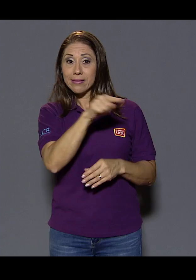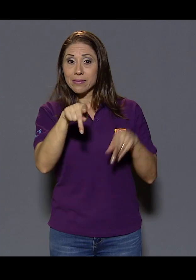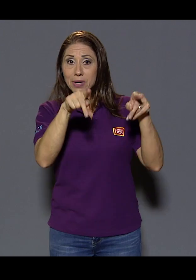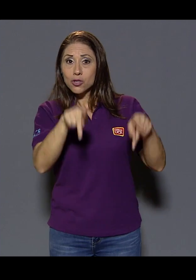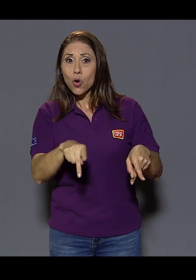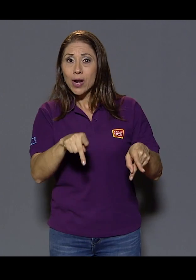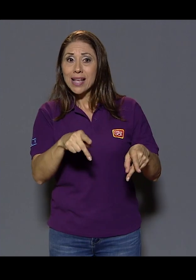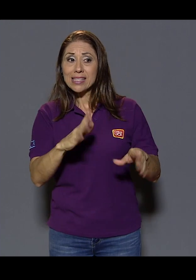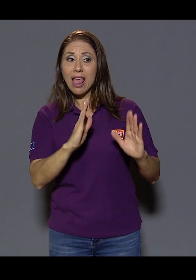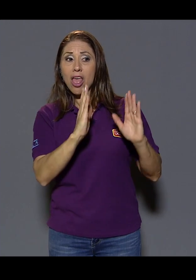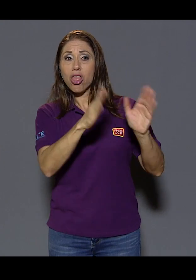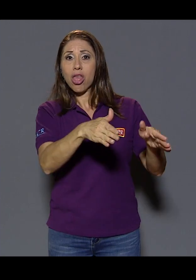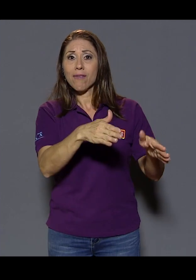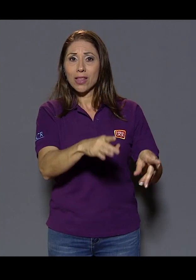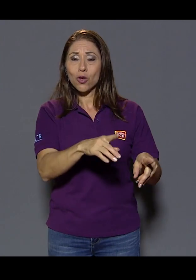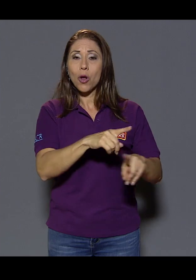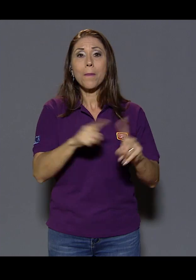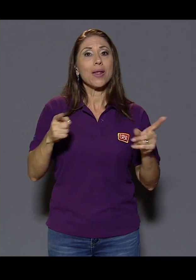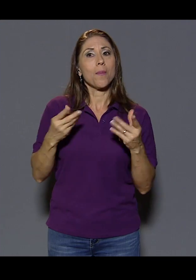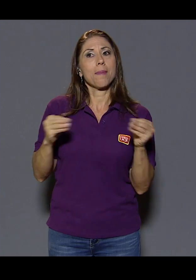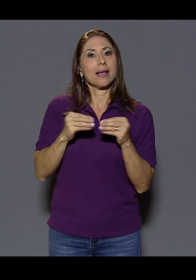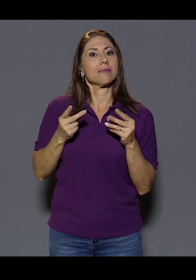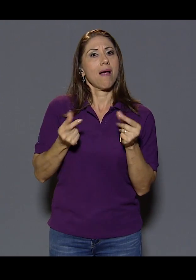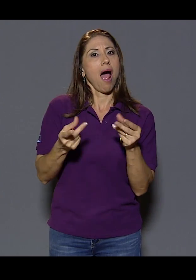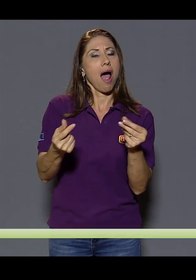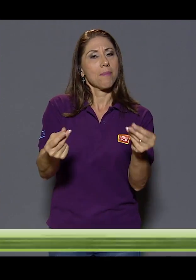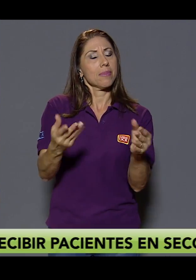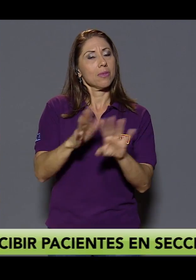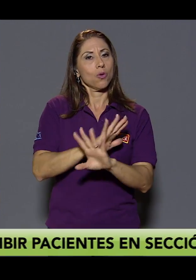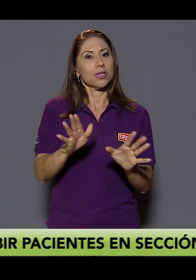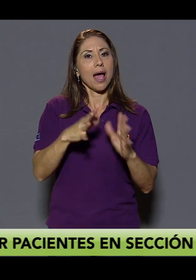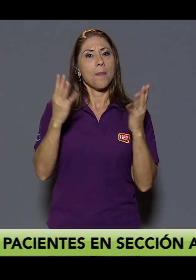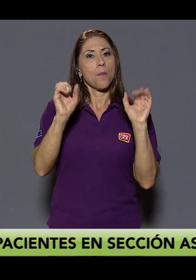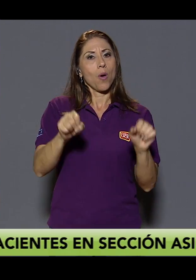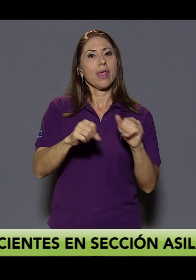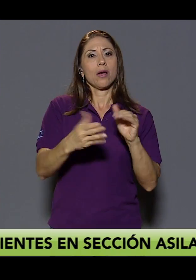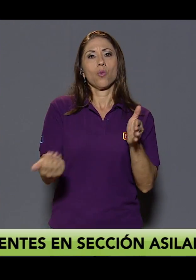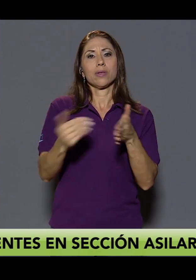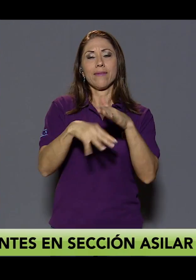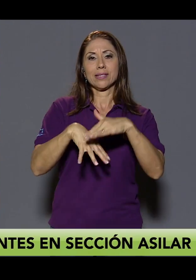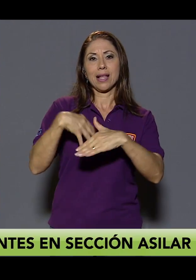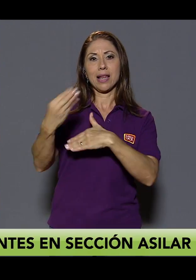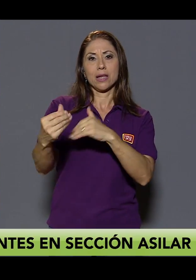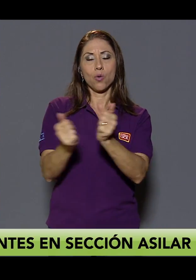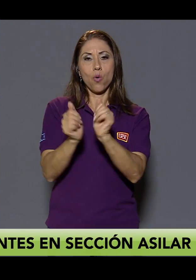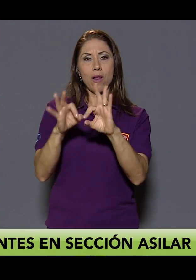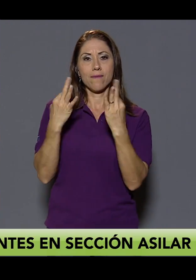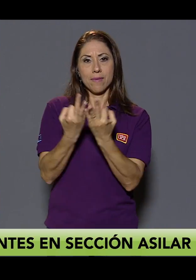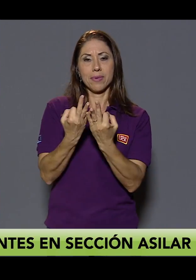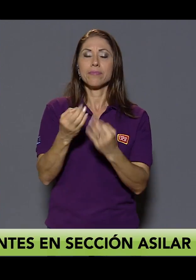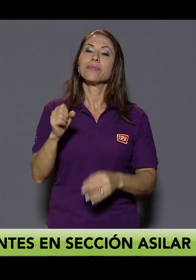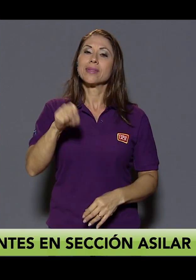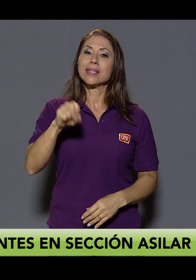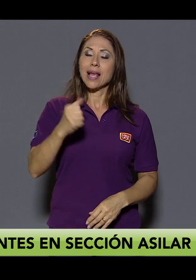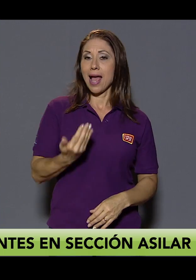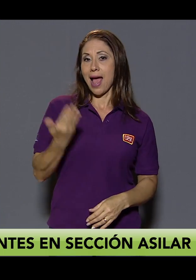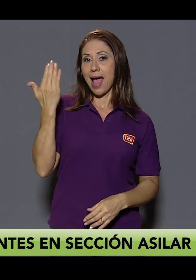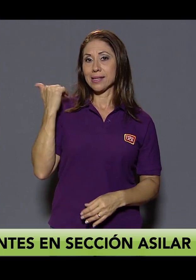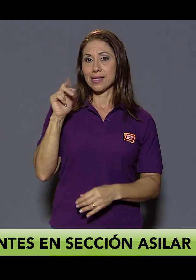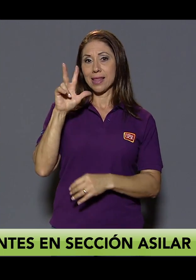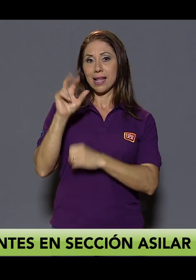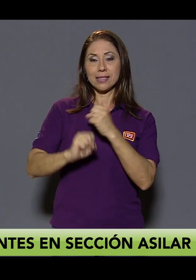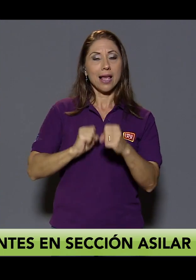prontamente desde un internamiento más corto y la familia pueda volvérselos a llevar. Entonces, sí, efectivamente hace tres años